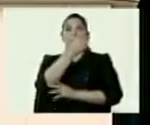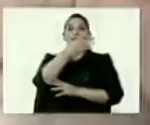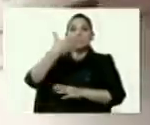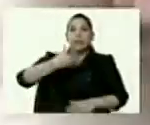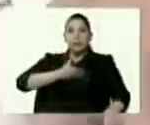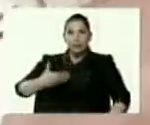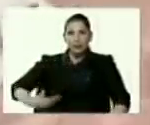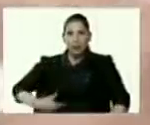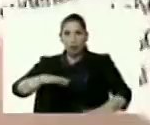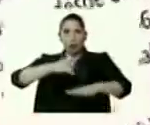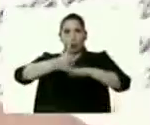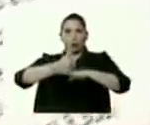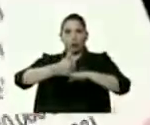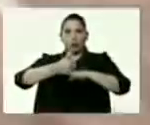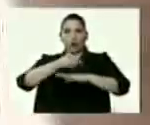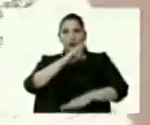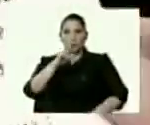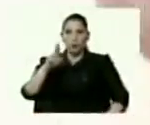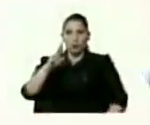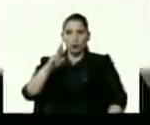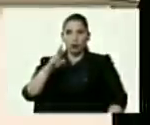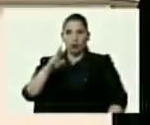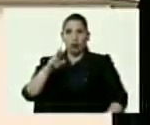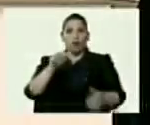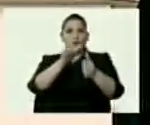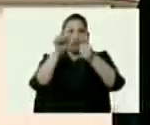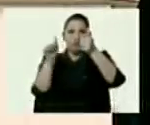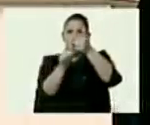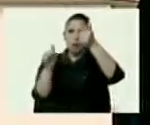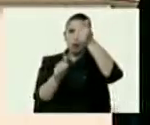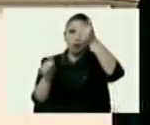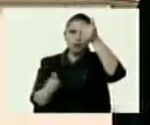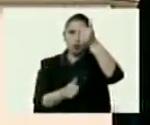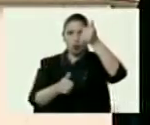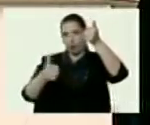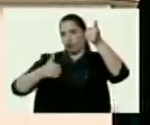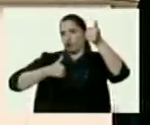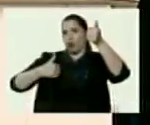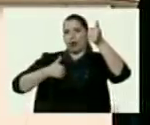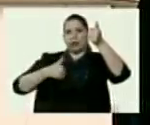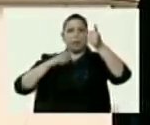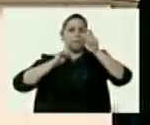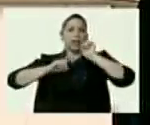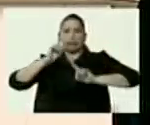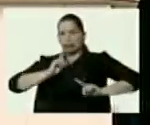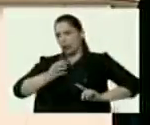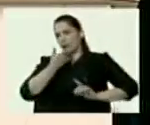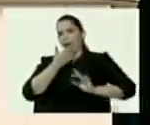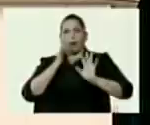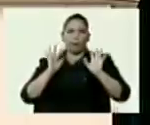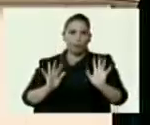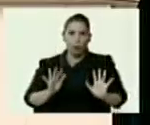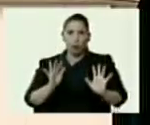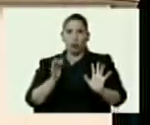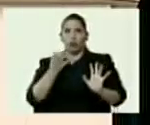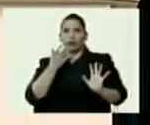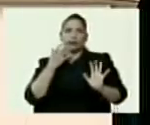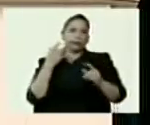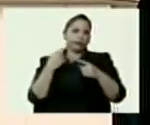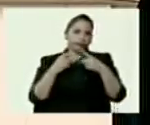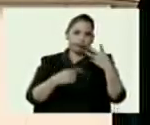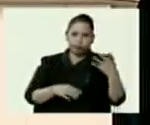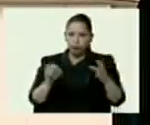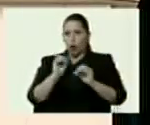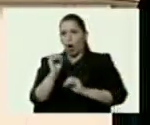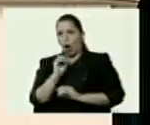Vicepresidencia Ejecutiva de la República, y colocar lo que las mentiras que quieran colocar allí. Entonces ahí ponen que si la Operación Centauro